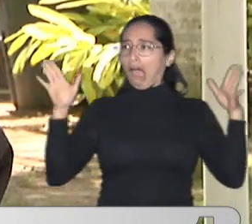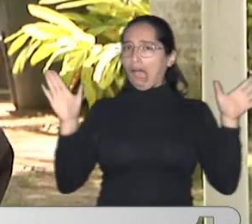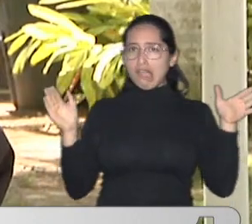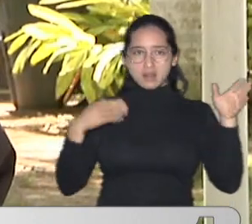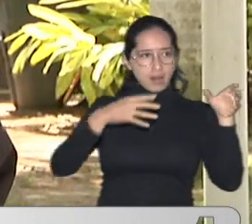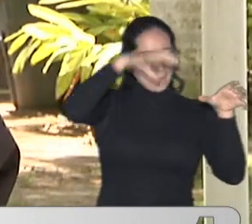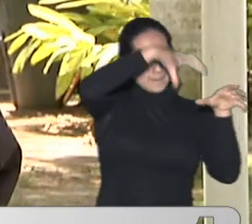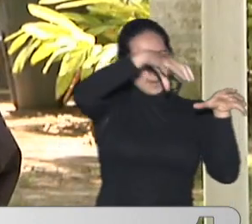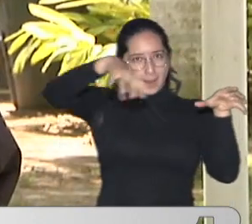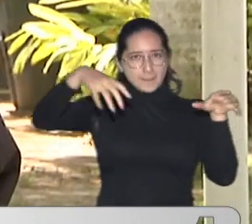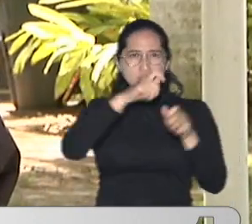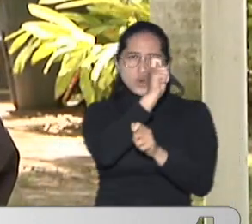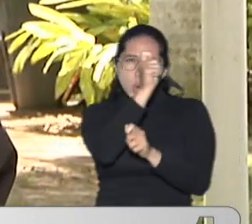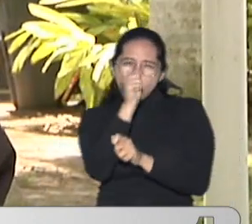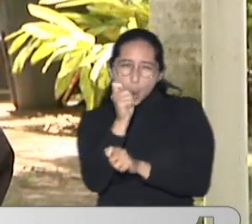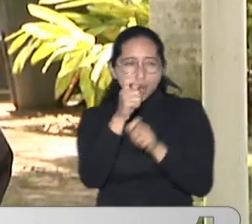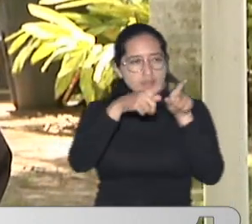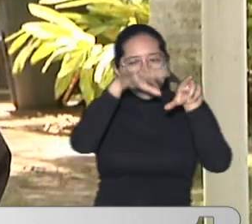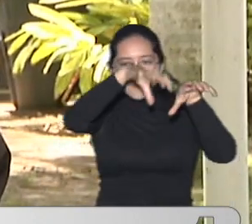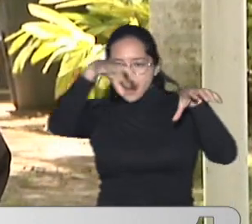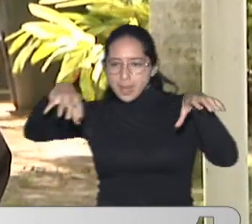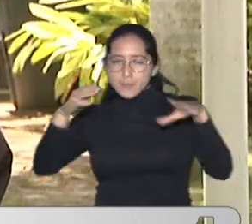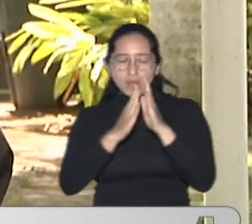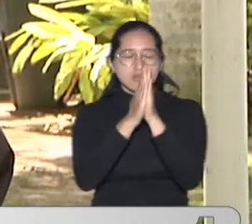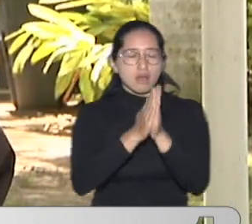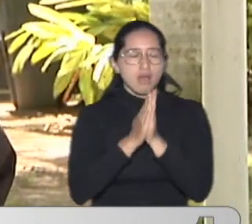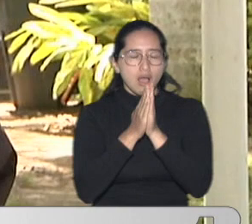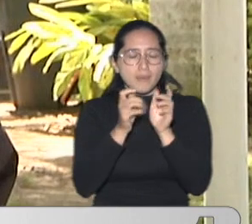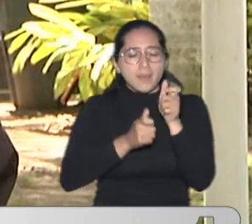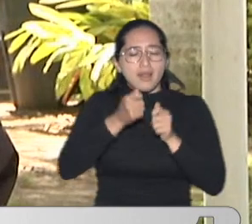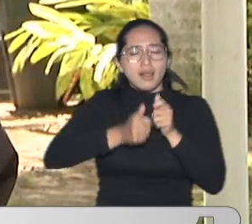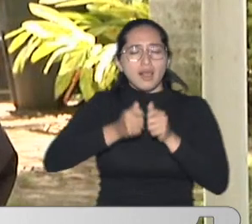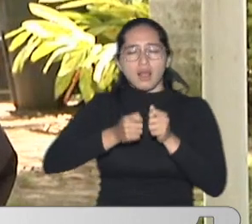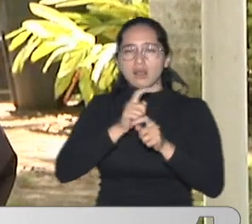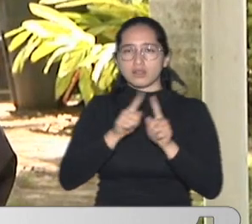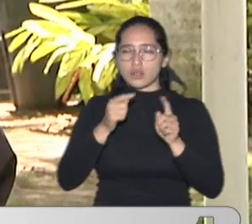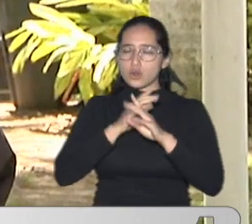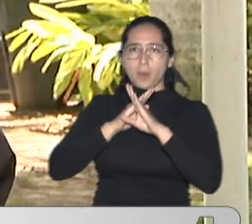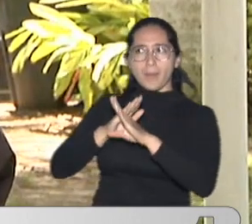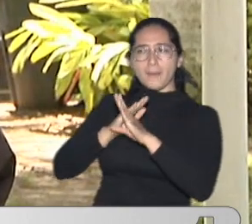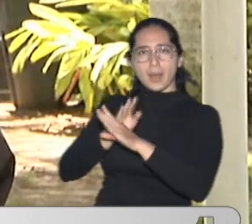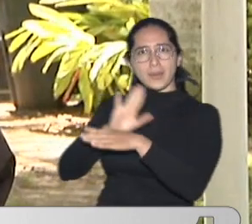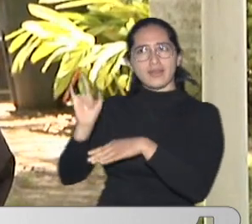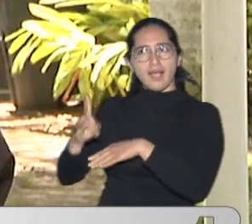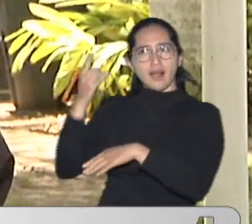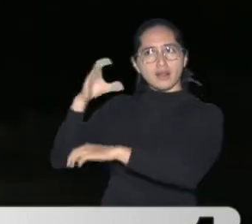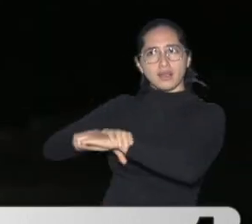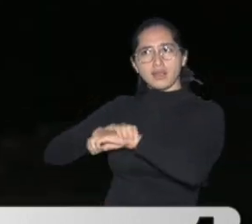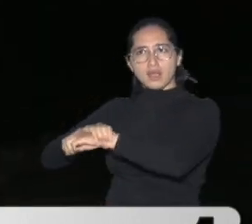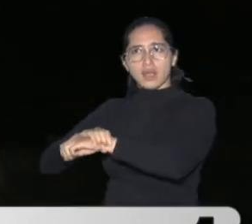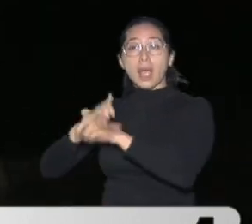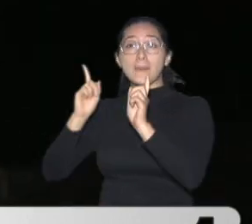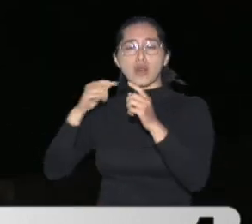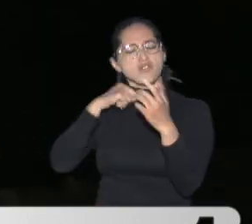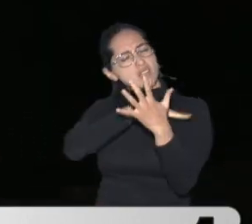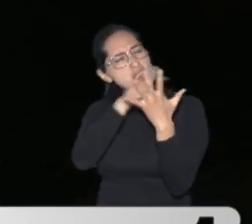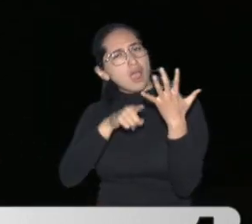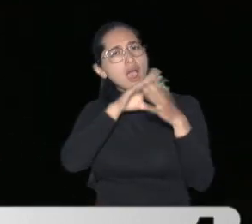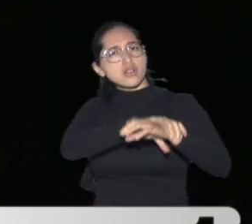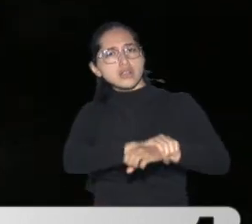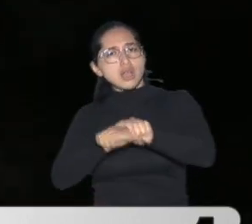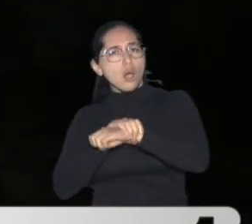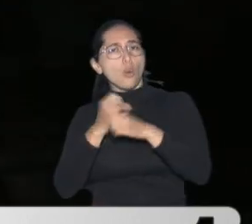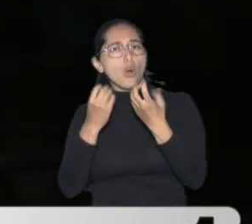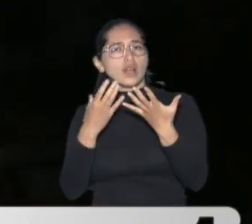Muchas gracias Luisa Muy buenas tardes Fueron 5 Las personas Capturadas Tres de ellos Hermanos Cinco personas